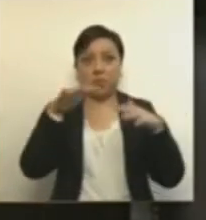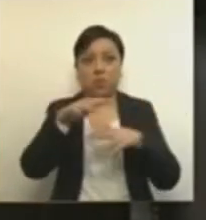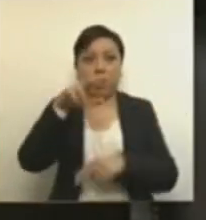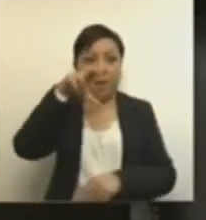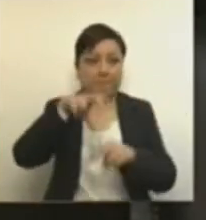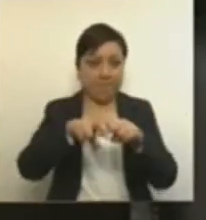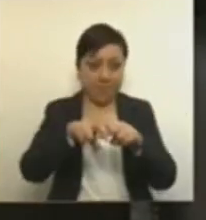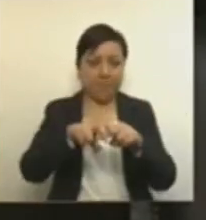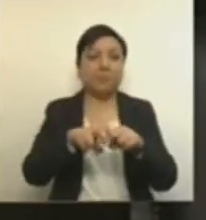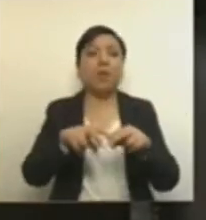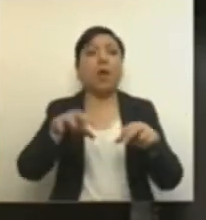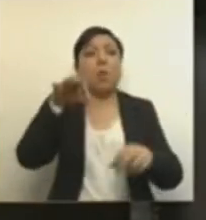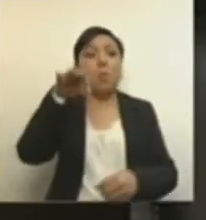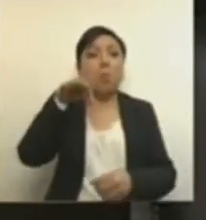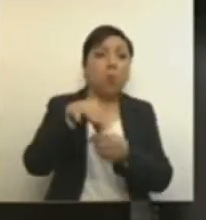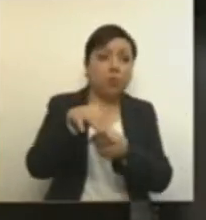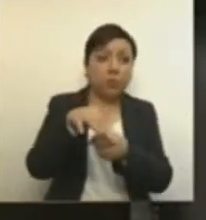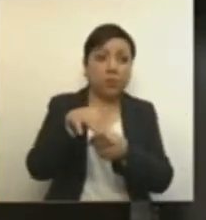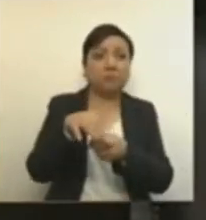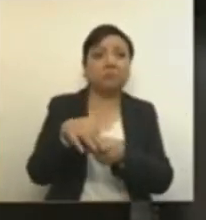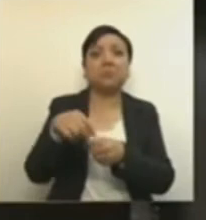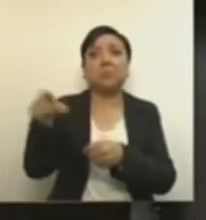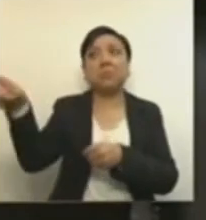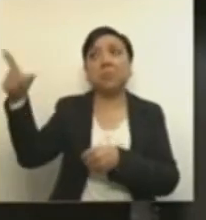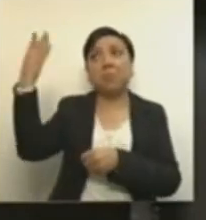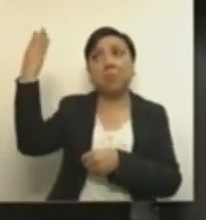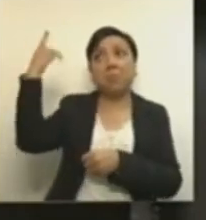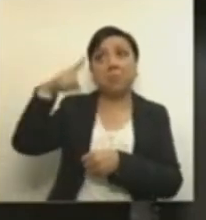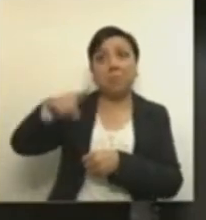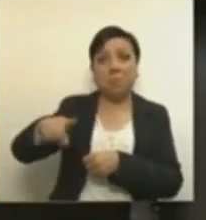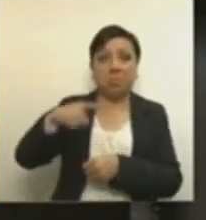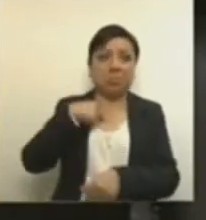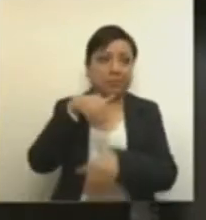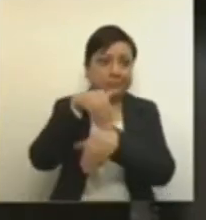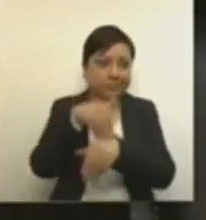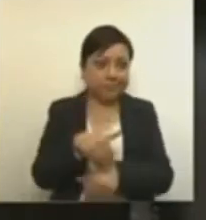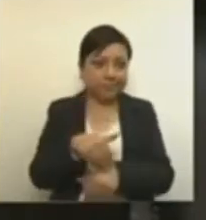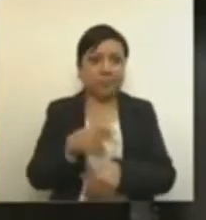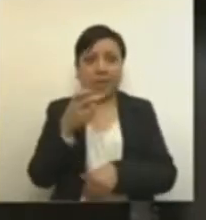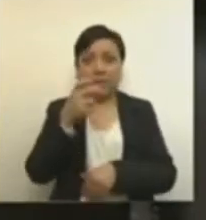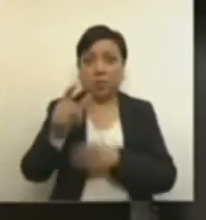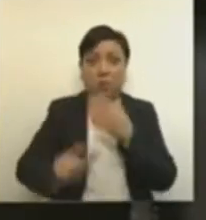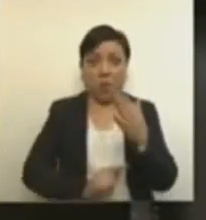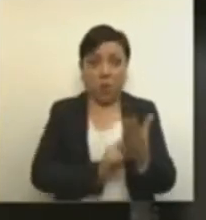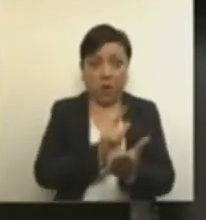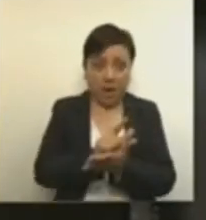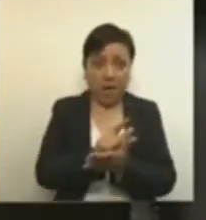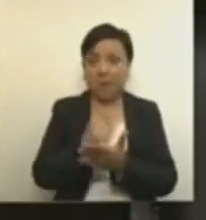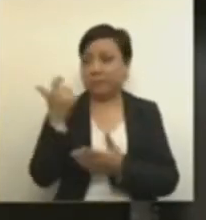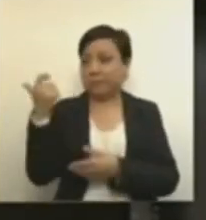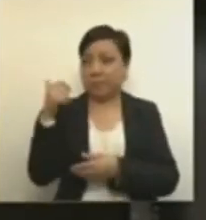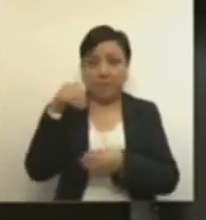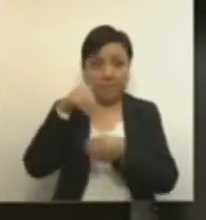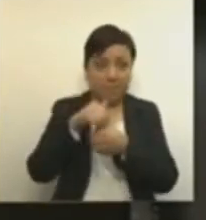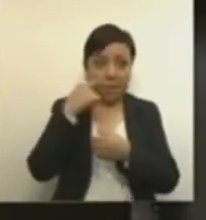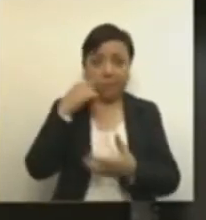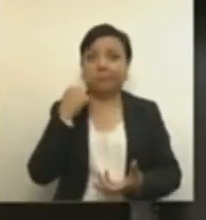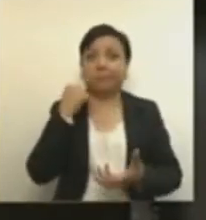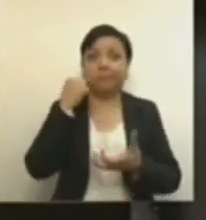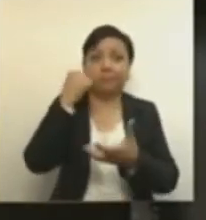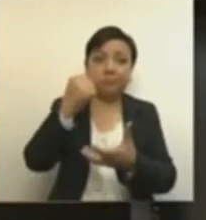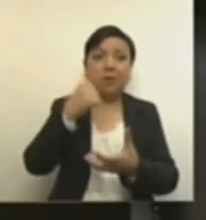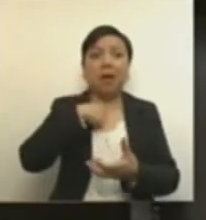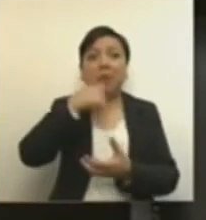consigna deben pensar que obtener esa ley, esa institución y ese fideicomiso fue